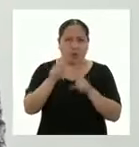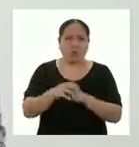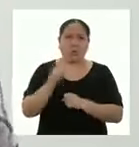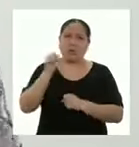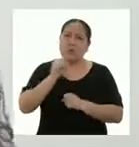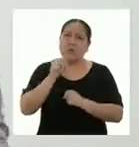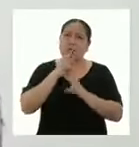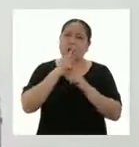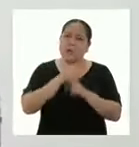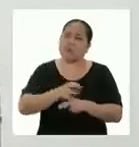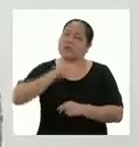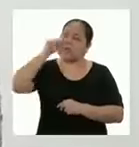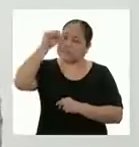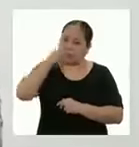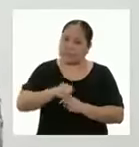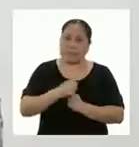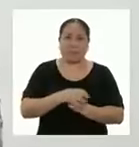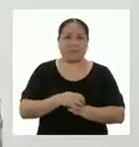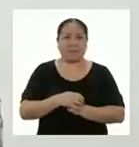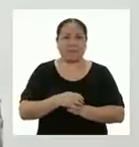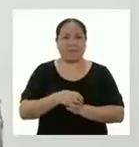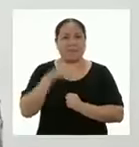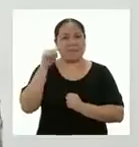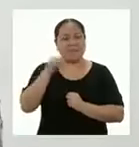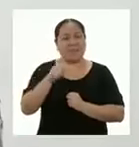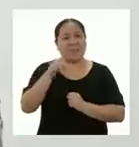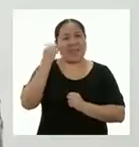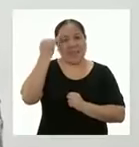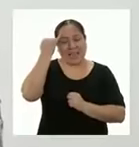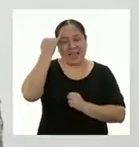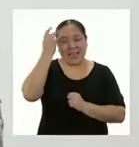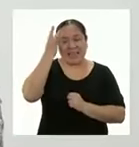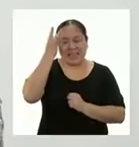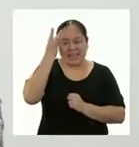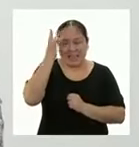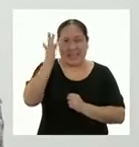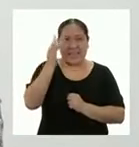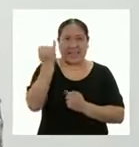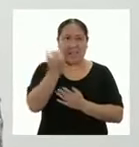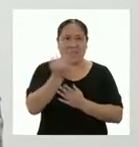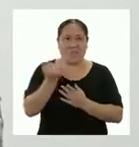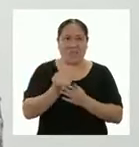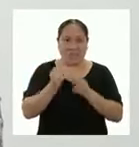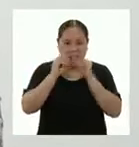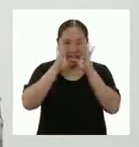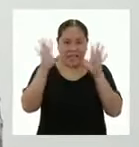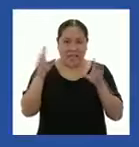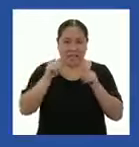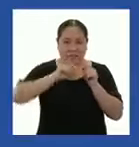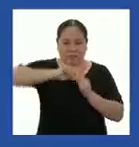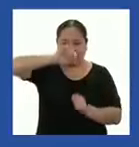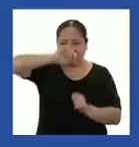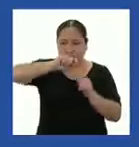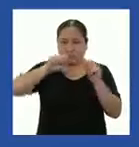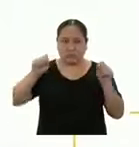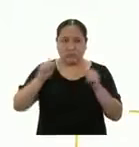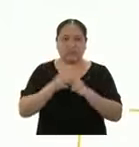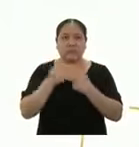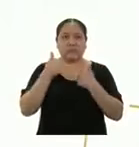es, claro que sí. Ha sido muy inteligente al hacer un dibujo tan claro y tomar las medidas que pudiste.